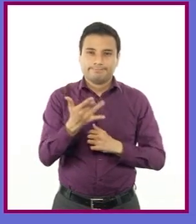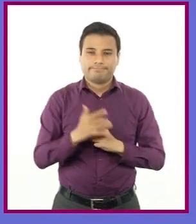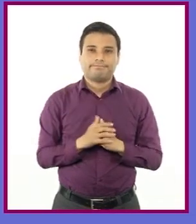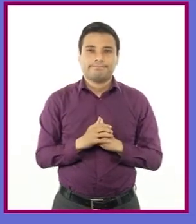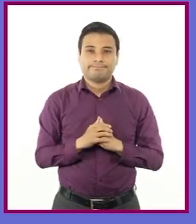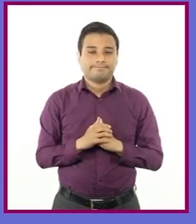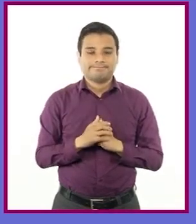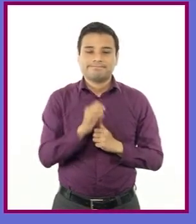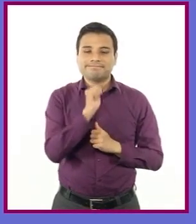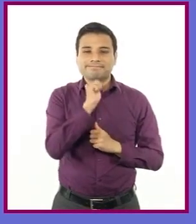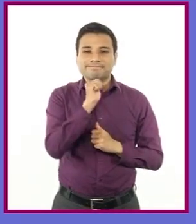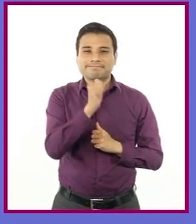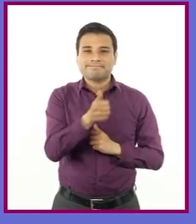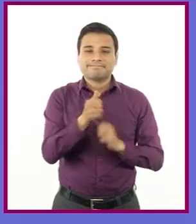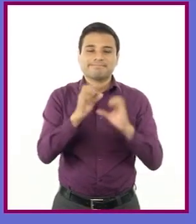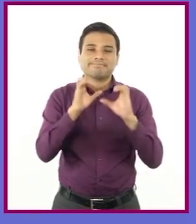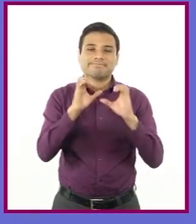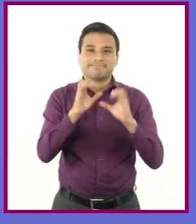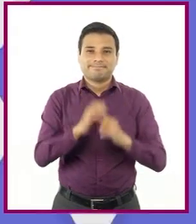No hay de qué. Cuídate.